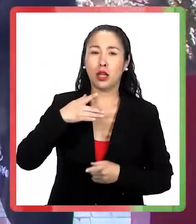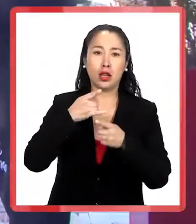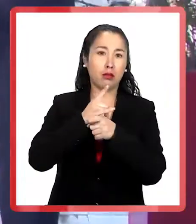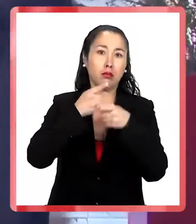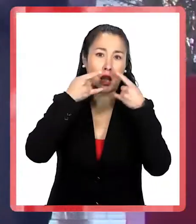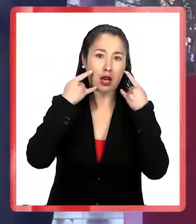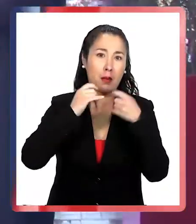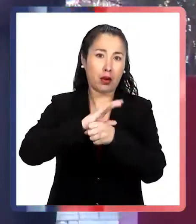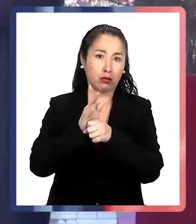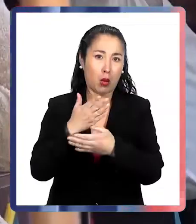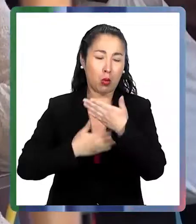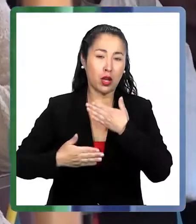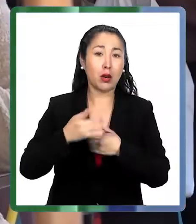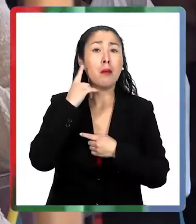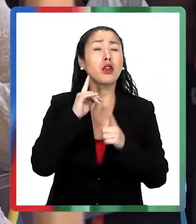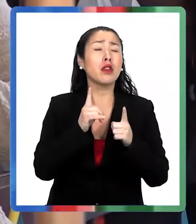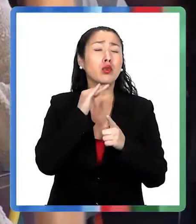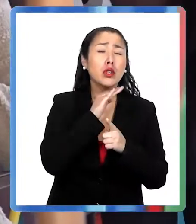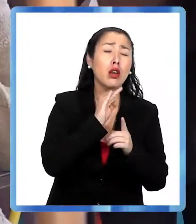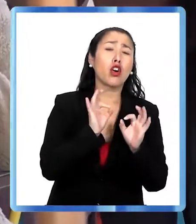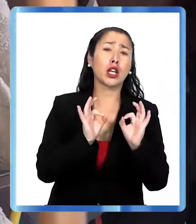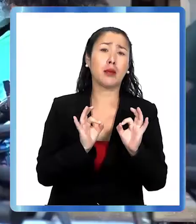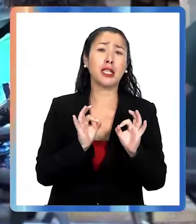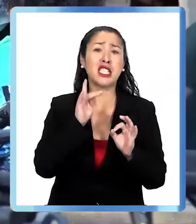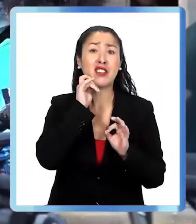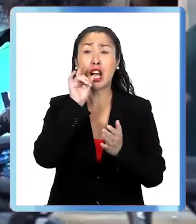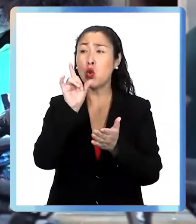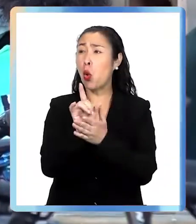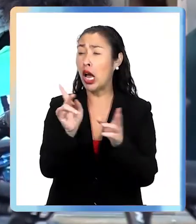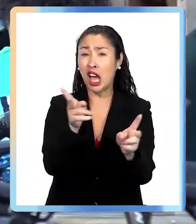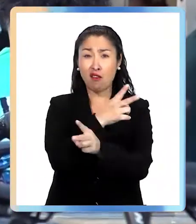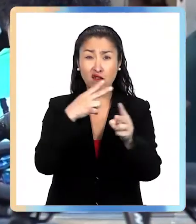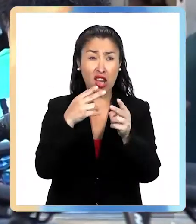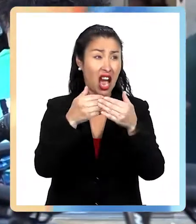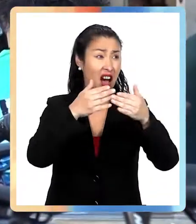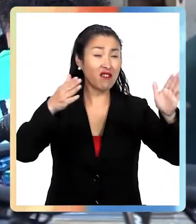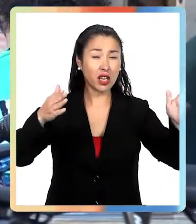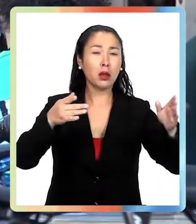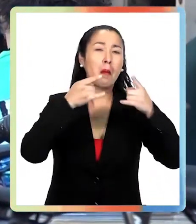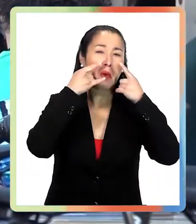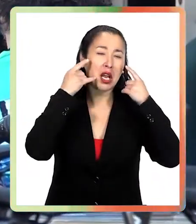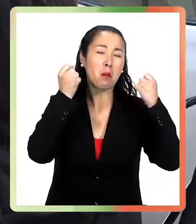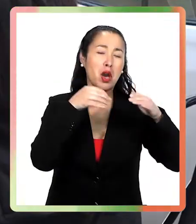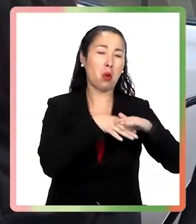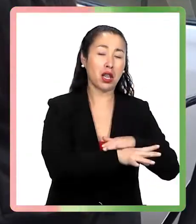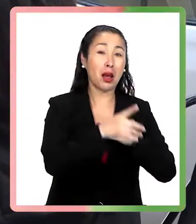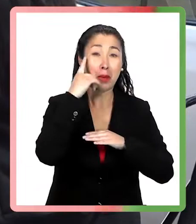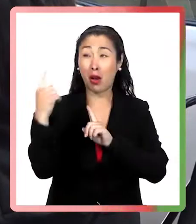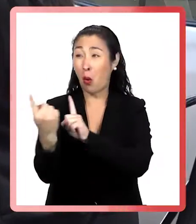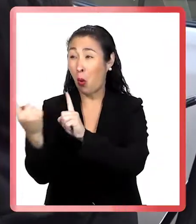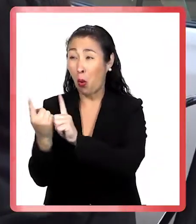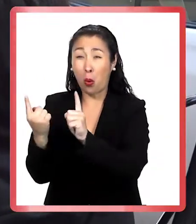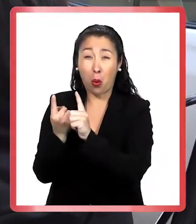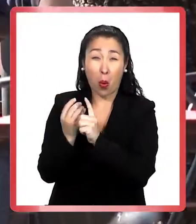importancia en el manejo de la pandemia, pero hay que optimizar su uso, solamente no utilizarla en aquellos lugares al aire libre donde pueda haber